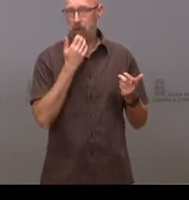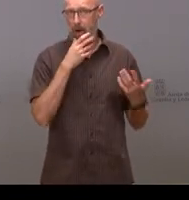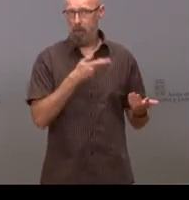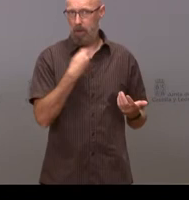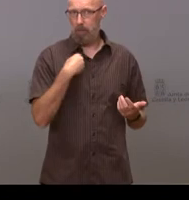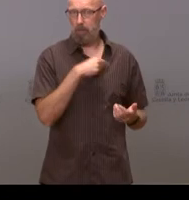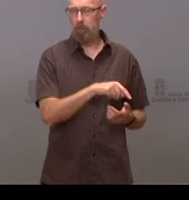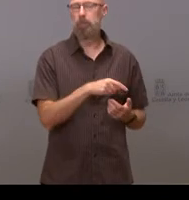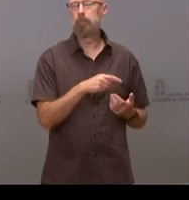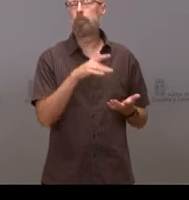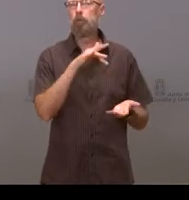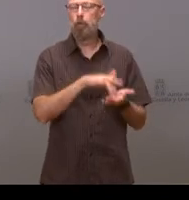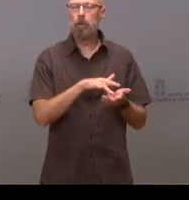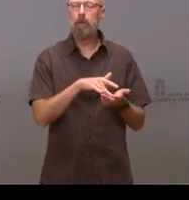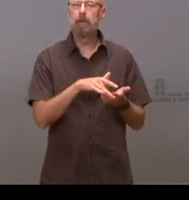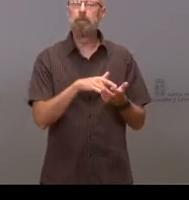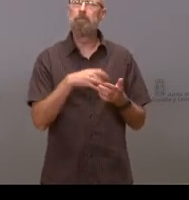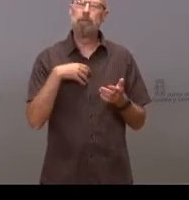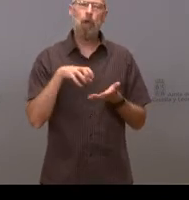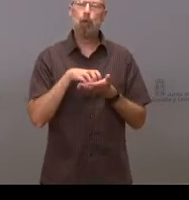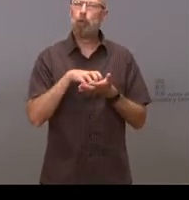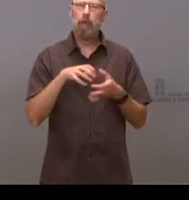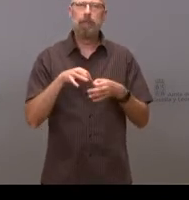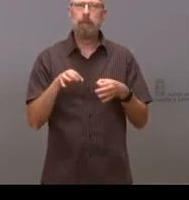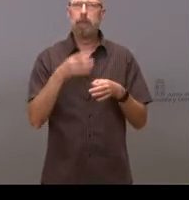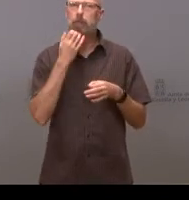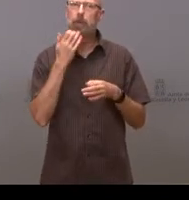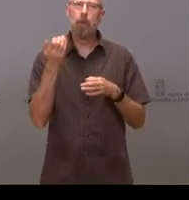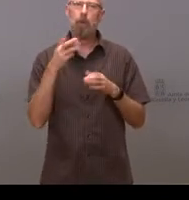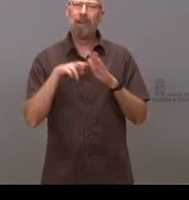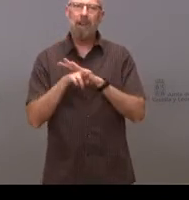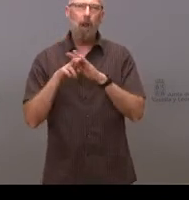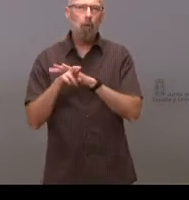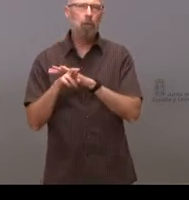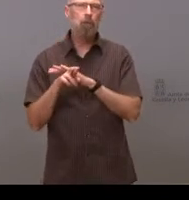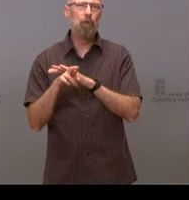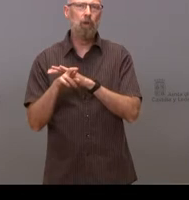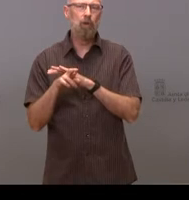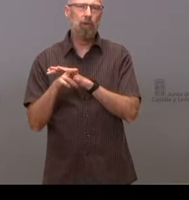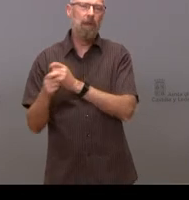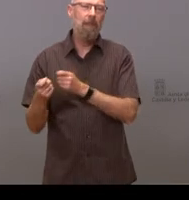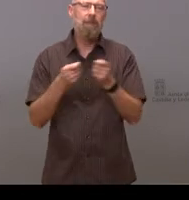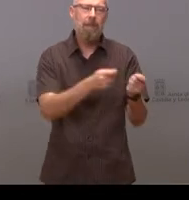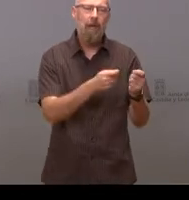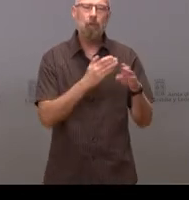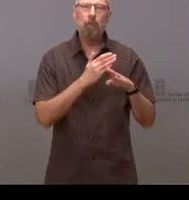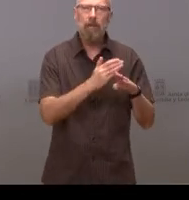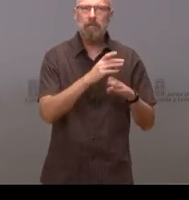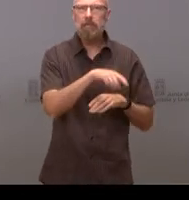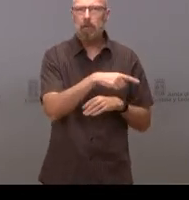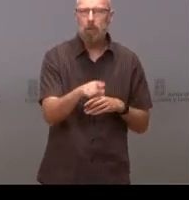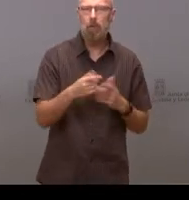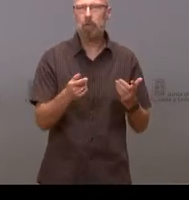surge la duda la cuestión la crítica de si los medios que se disponen para el operativo son suficientes o